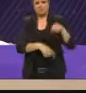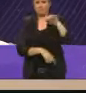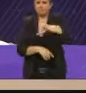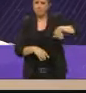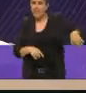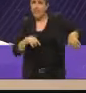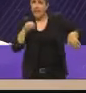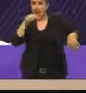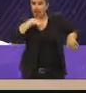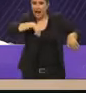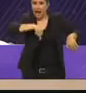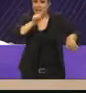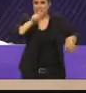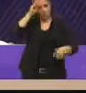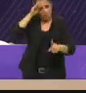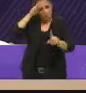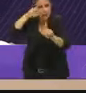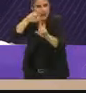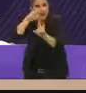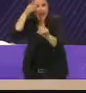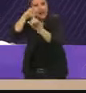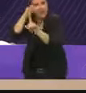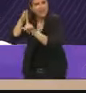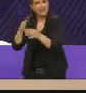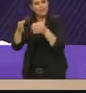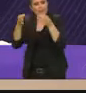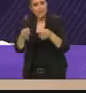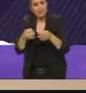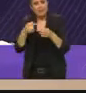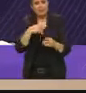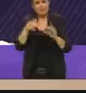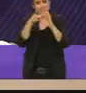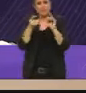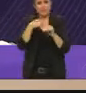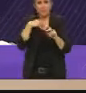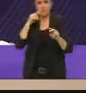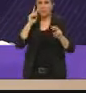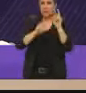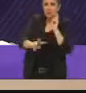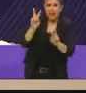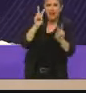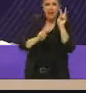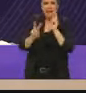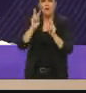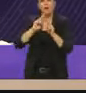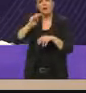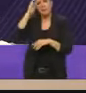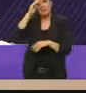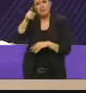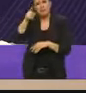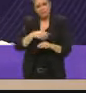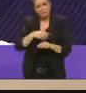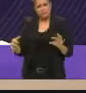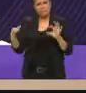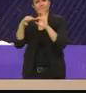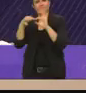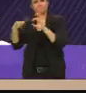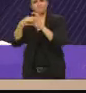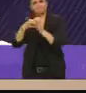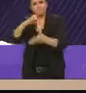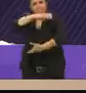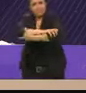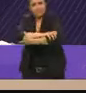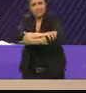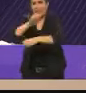objetivo y cuando hablo de esto yo lo veo y lo pienso en hacer equipo con las y los